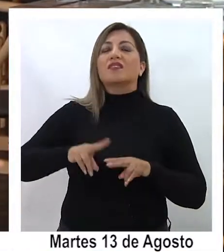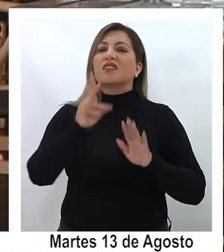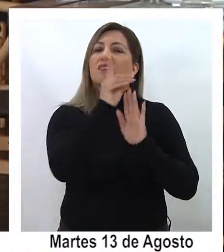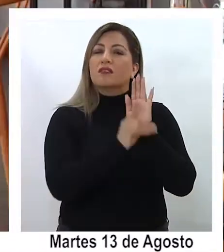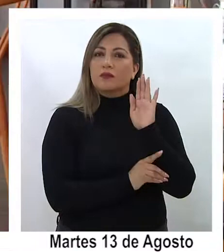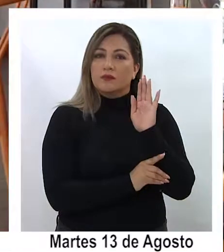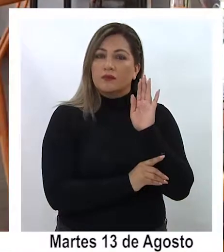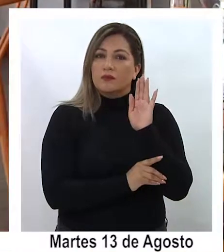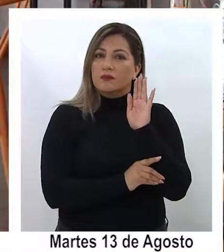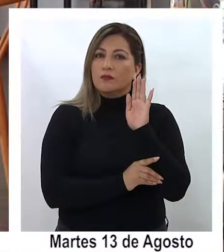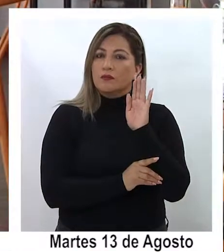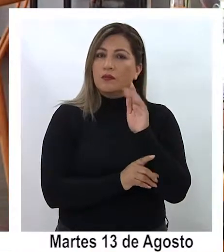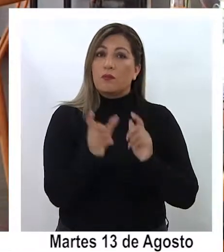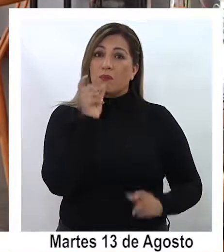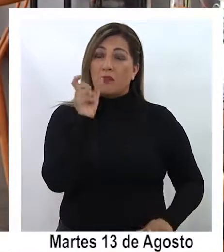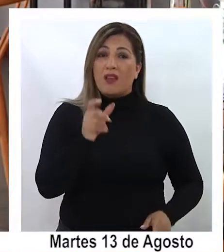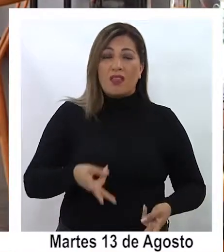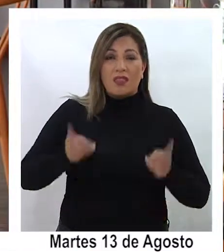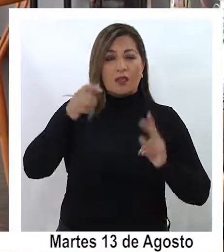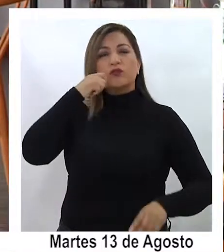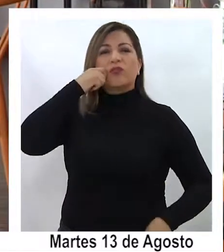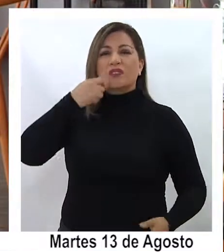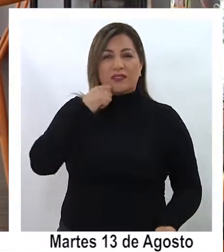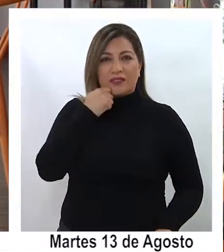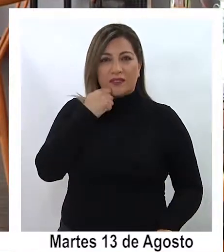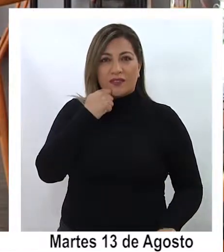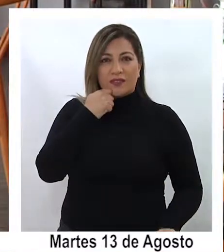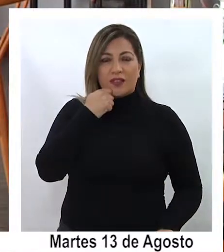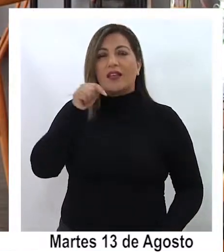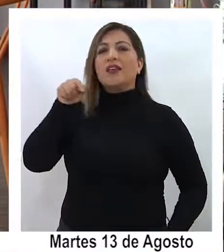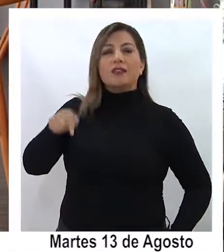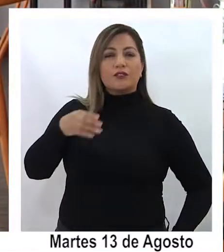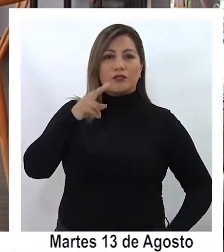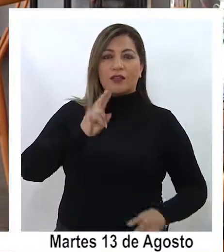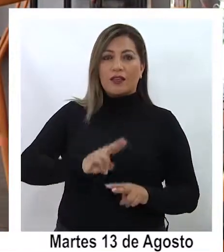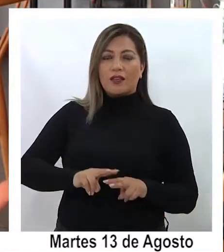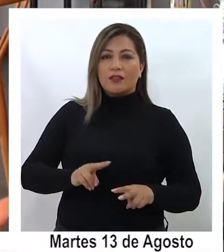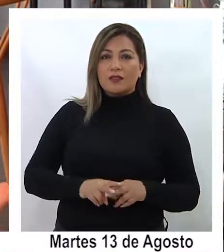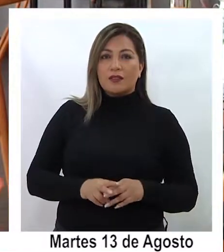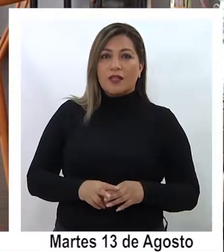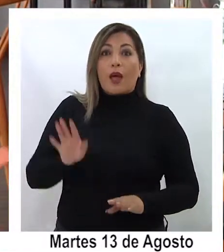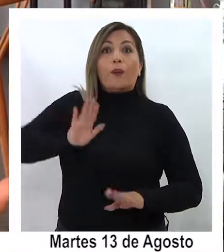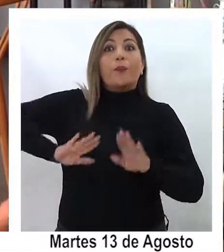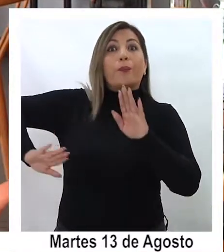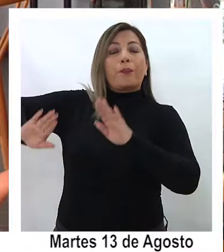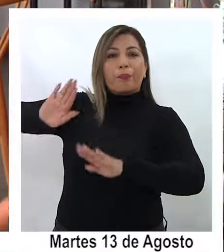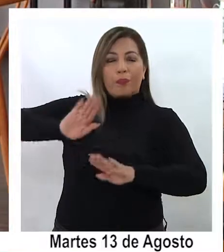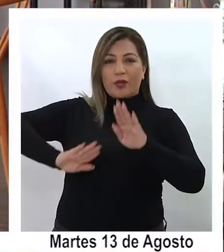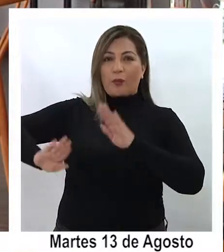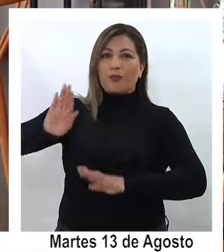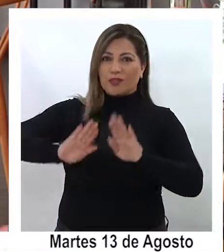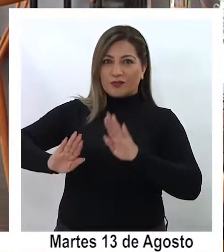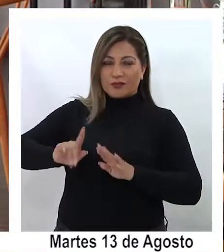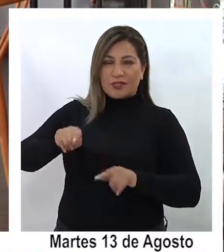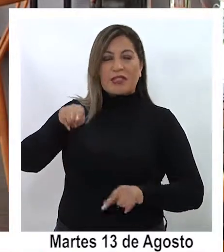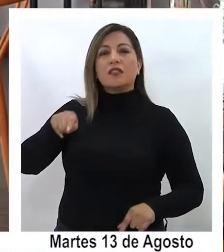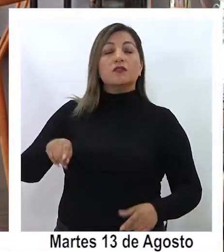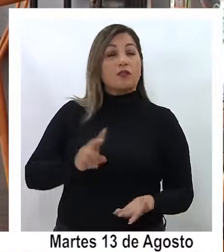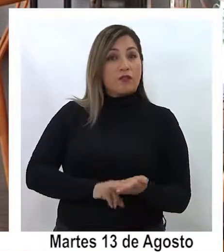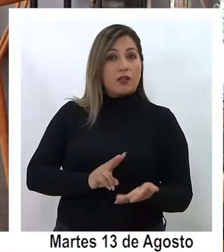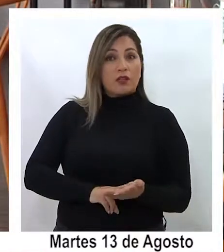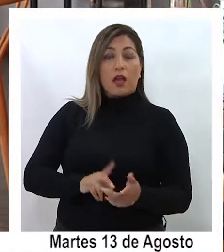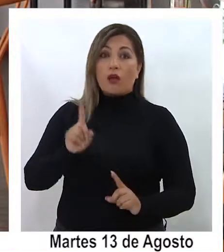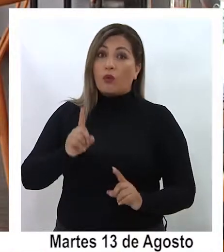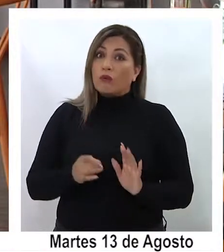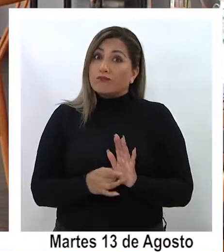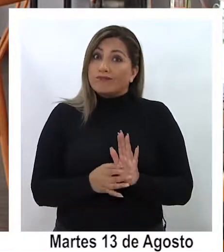reparación sin embargo, el concepto de derechos humanos también tiene que estar muy marcadamente en la prevención en la promoción y la protección y por cierto, si